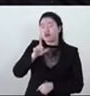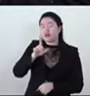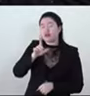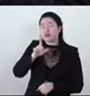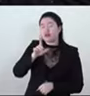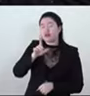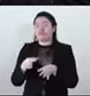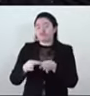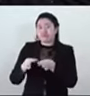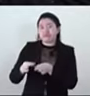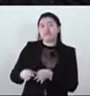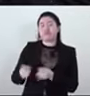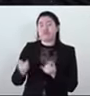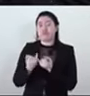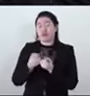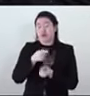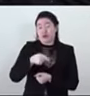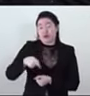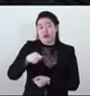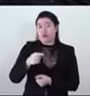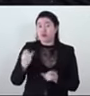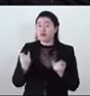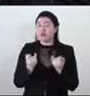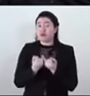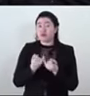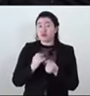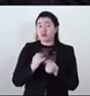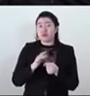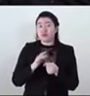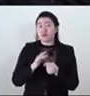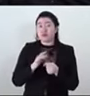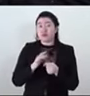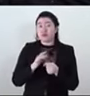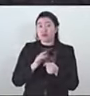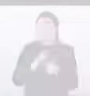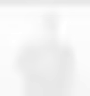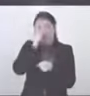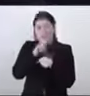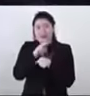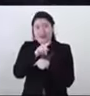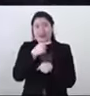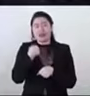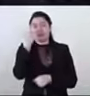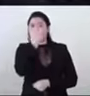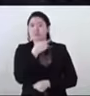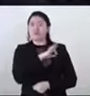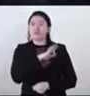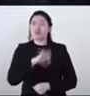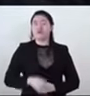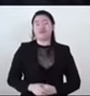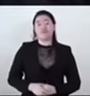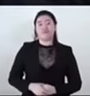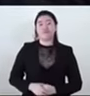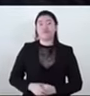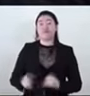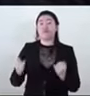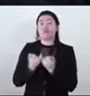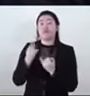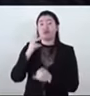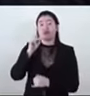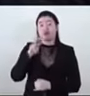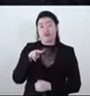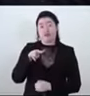satisfacción y también de no repetición. Además del estudio de DNB,